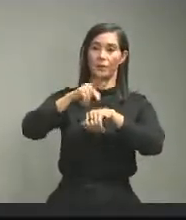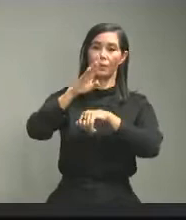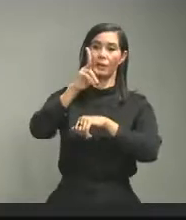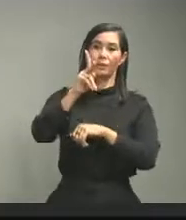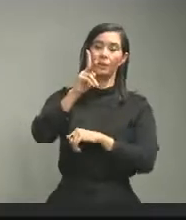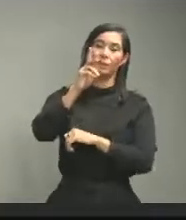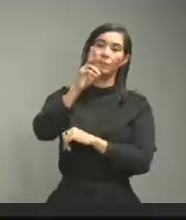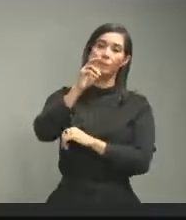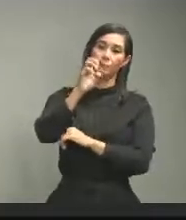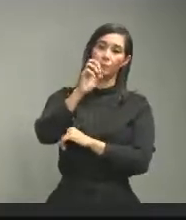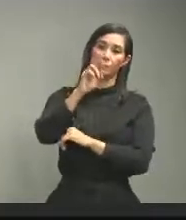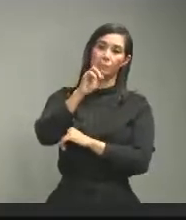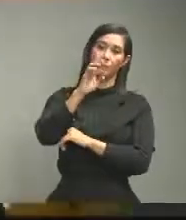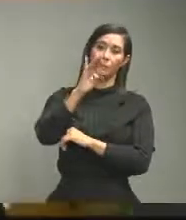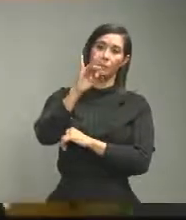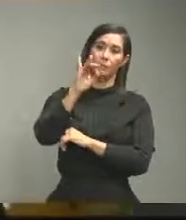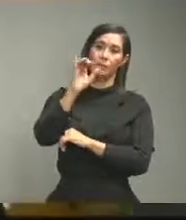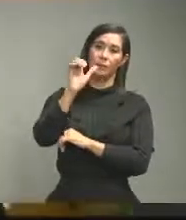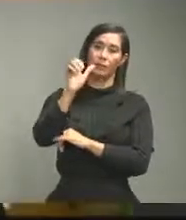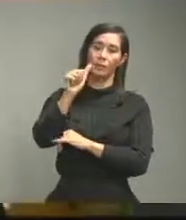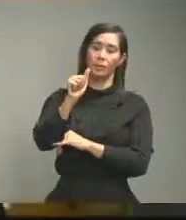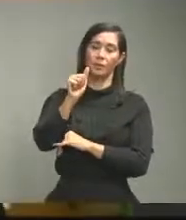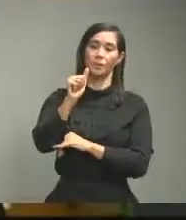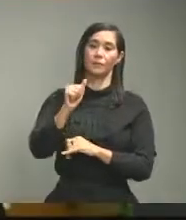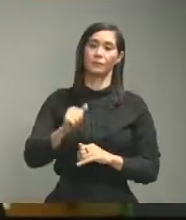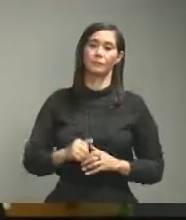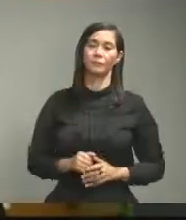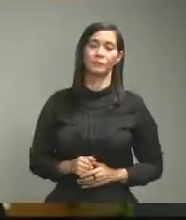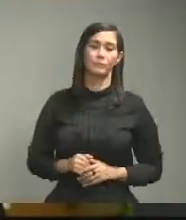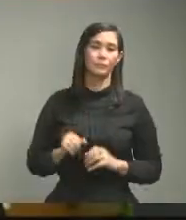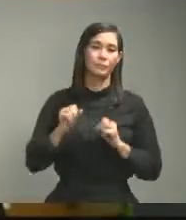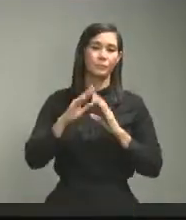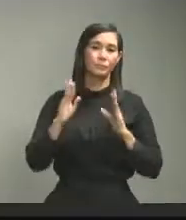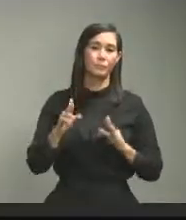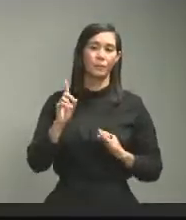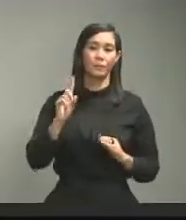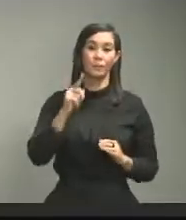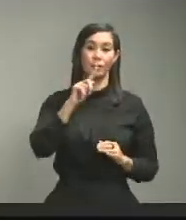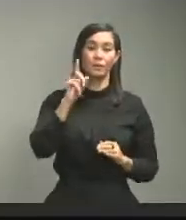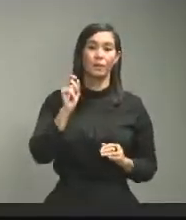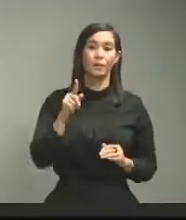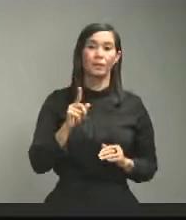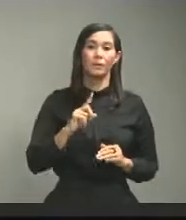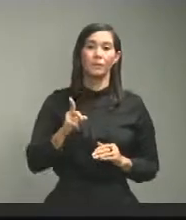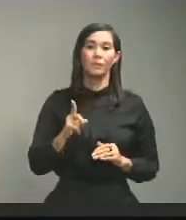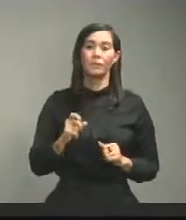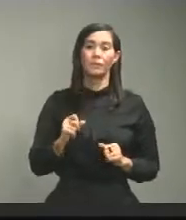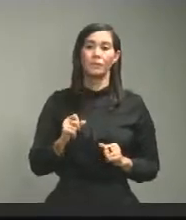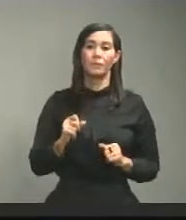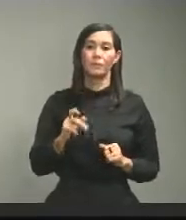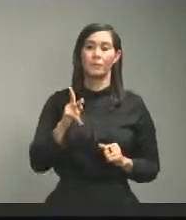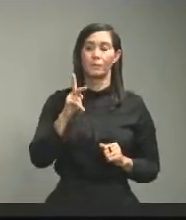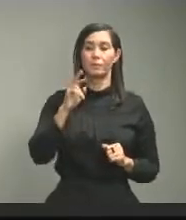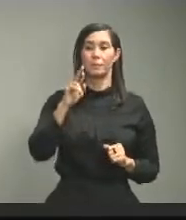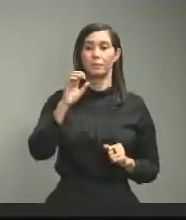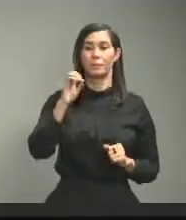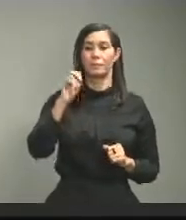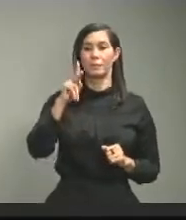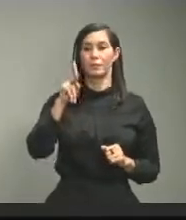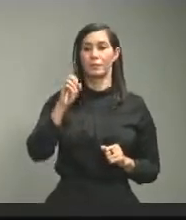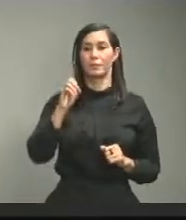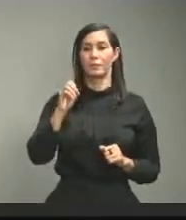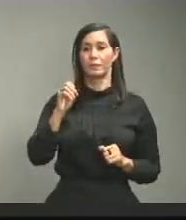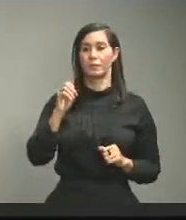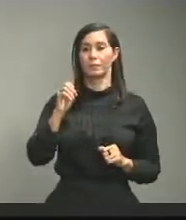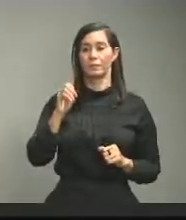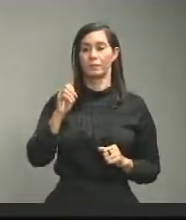Peravia Noticias señor ministro la primera pregunta es en la provincia Peravia a raíz de la muerte